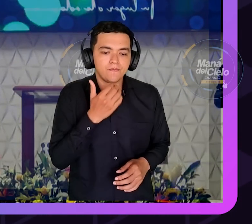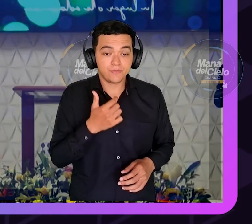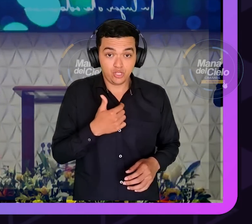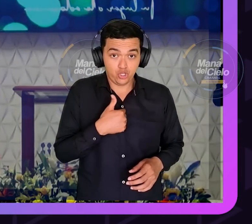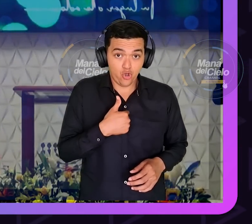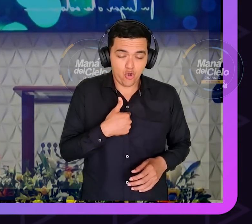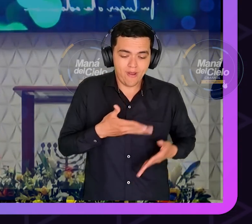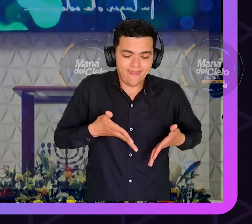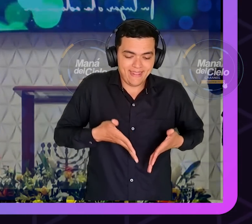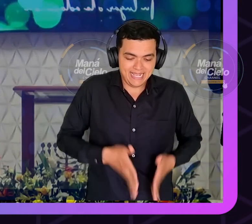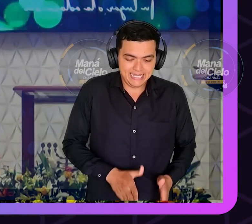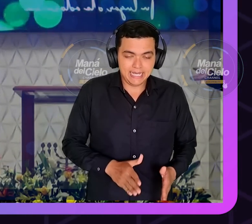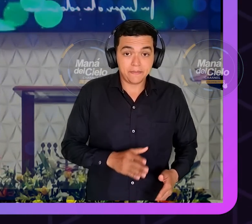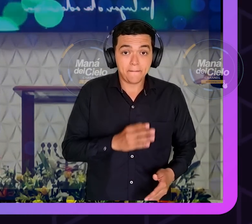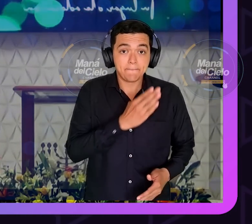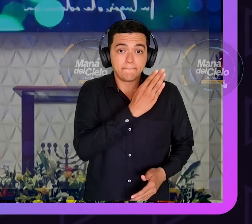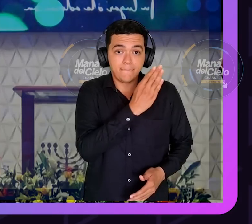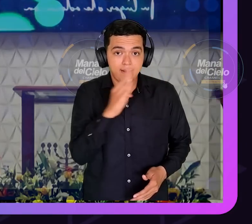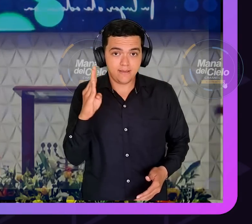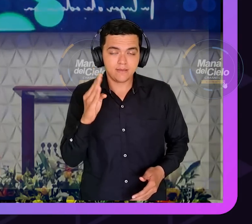Mi mamá vivía en Barranquilla.